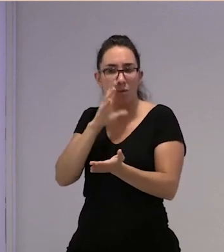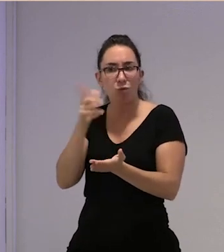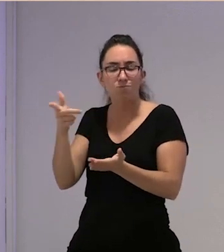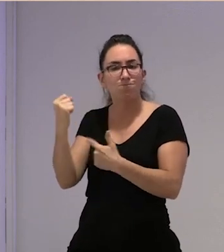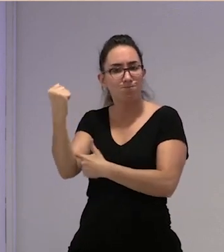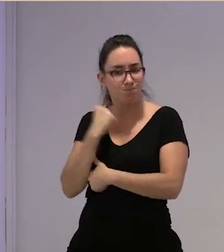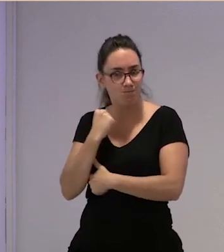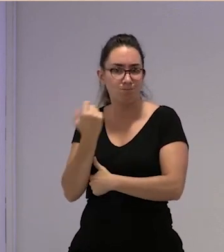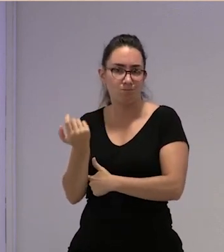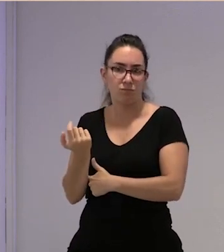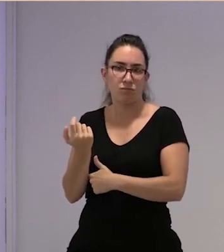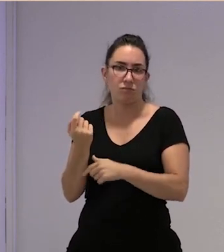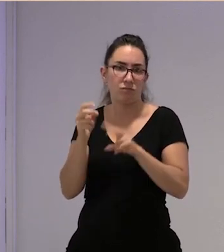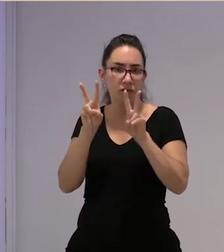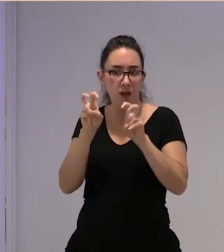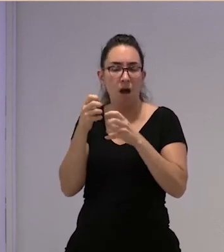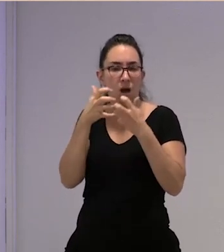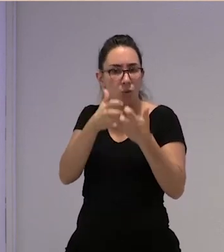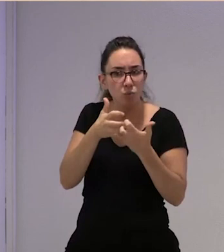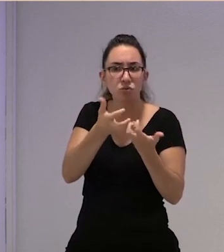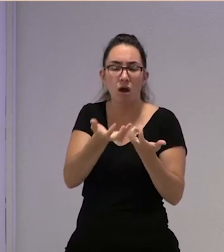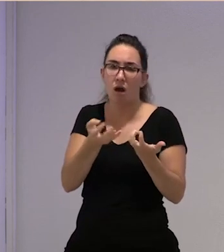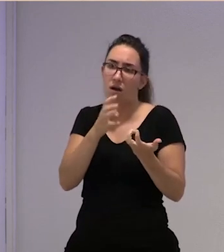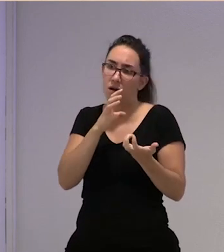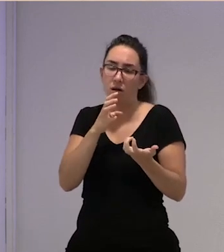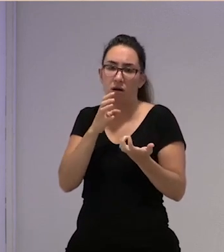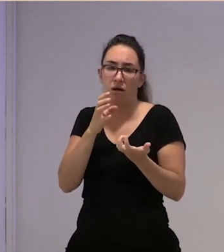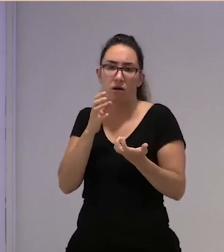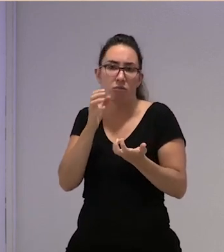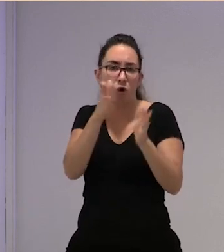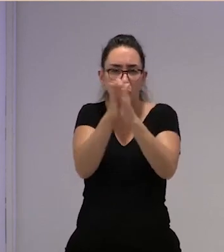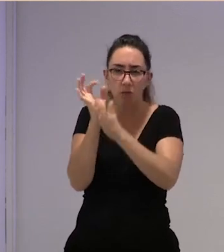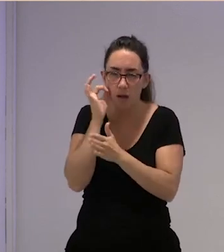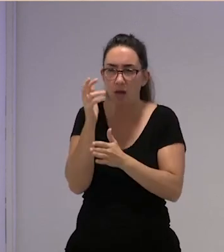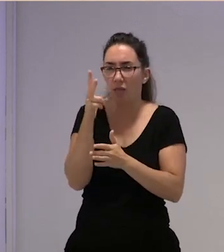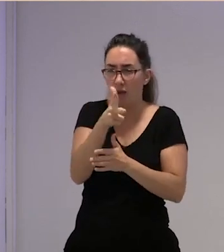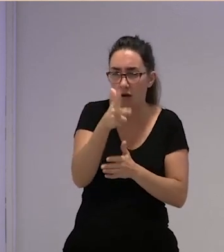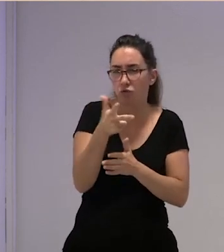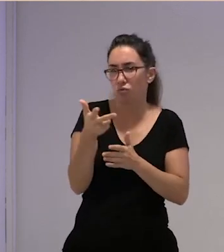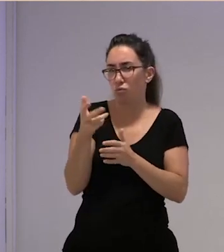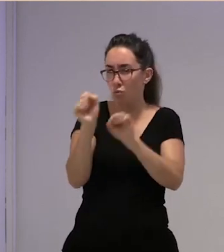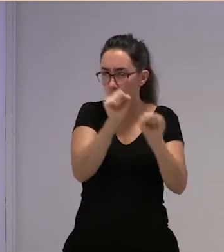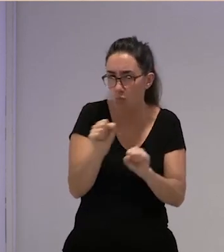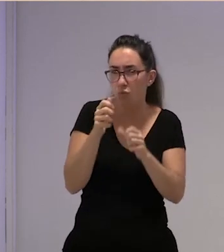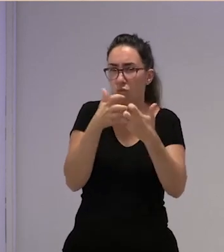con el tema de la lucha ¿no? y de luchar por los derechos de las compañeras y de todo el mundo